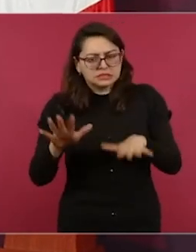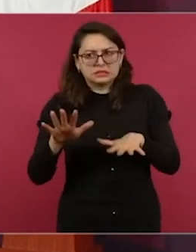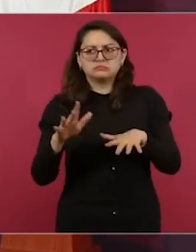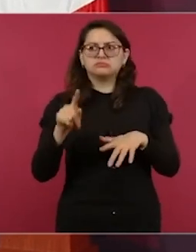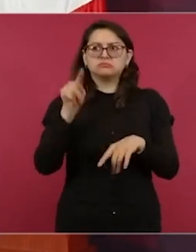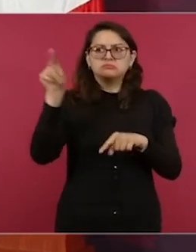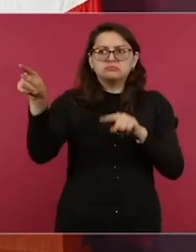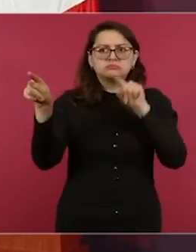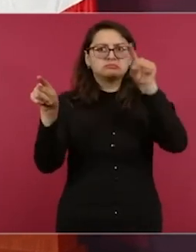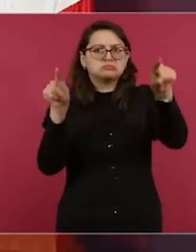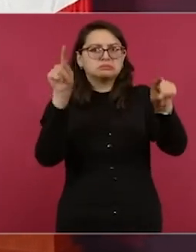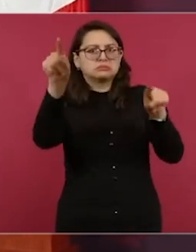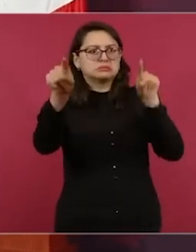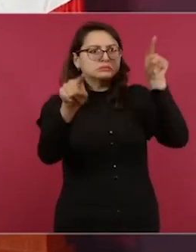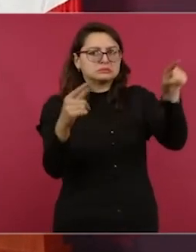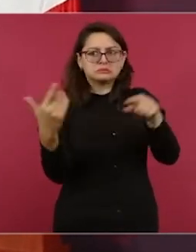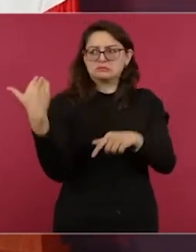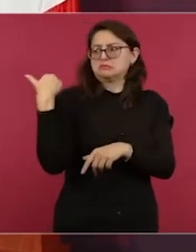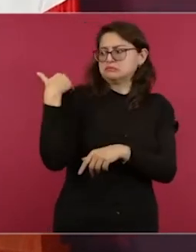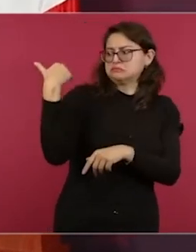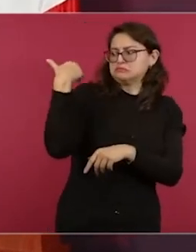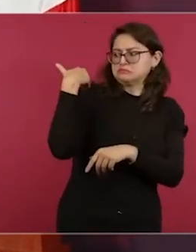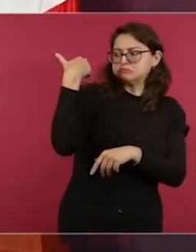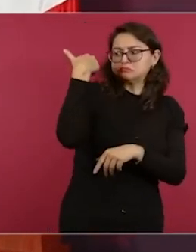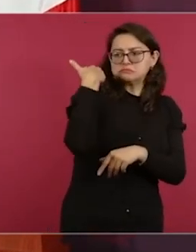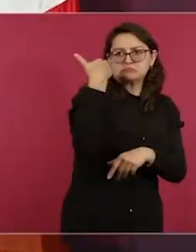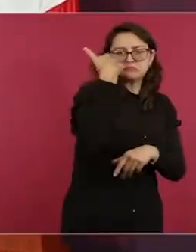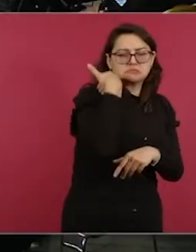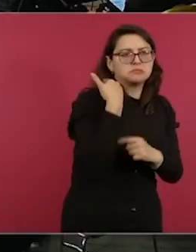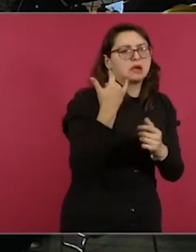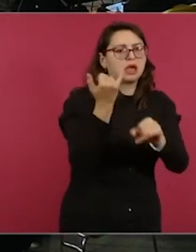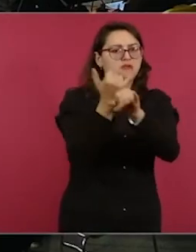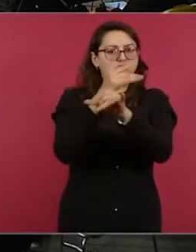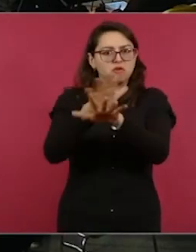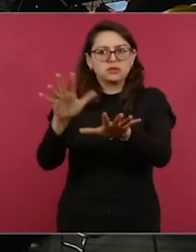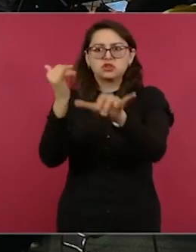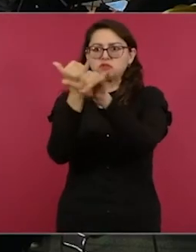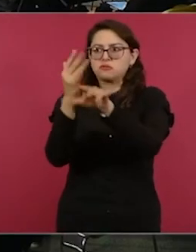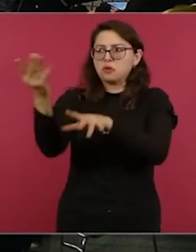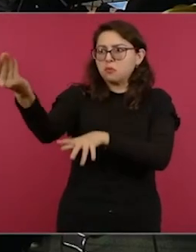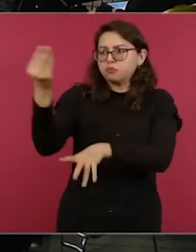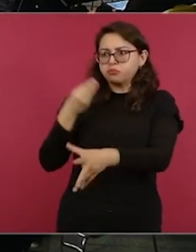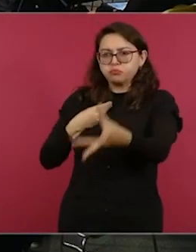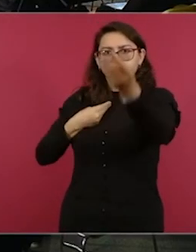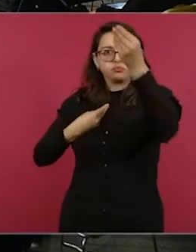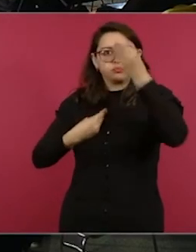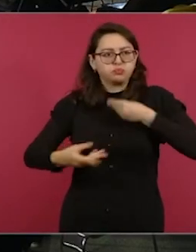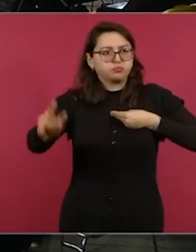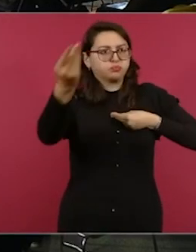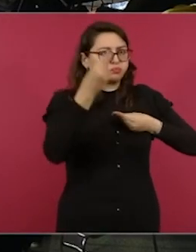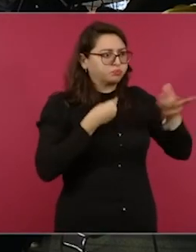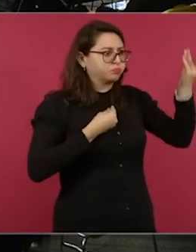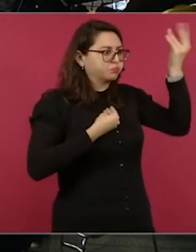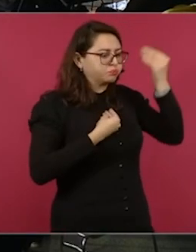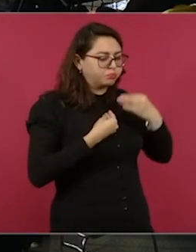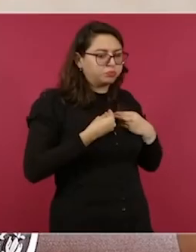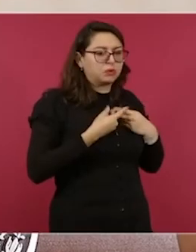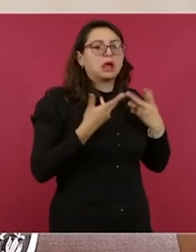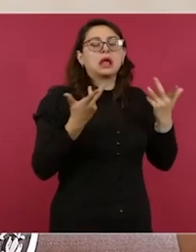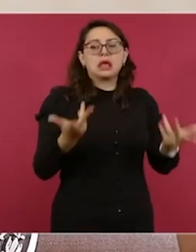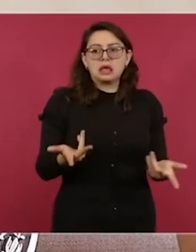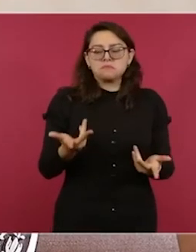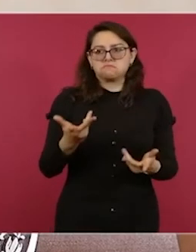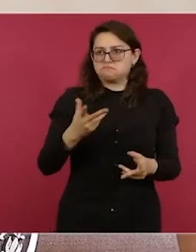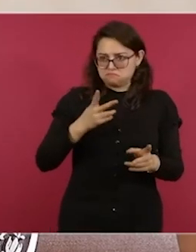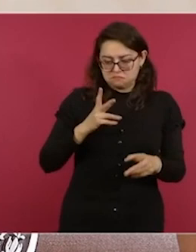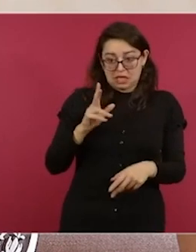autoridades que están trabajando en Acapulco y que nos denuncian posibles decesos, va a la